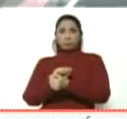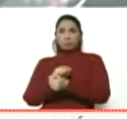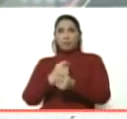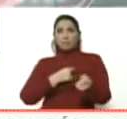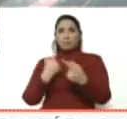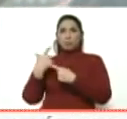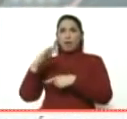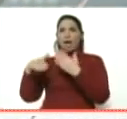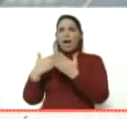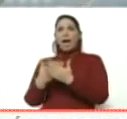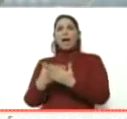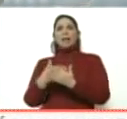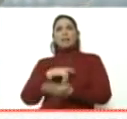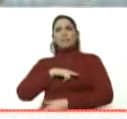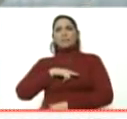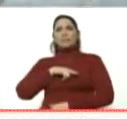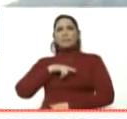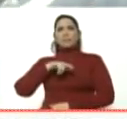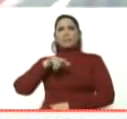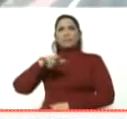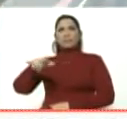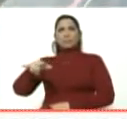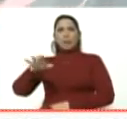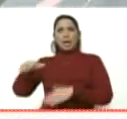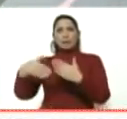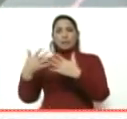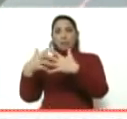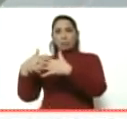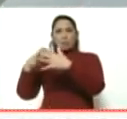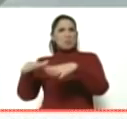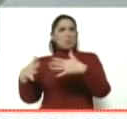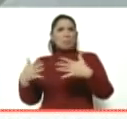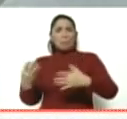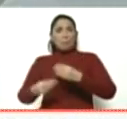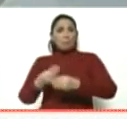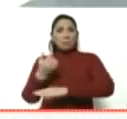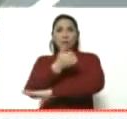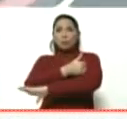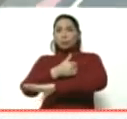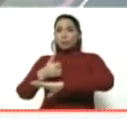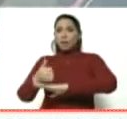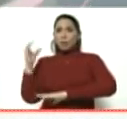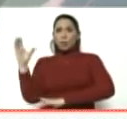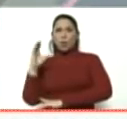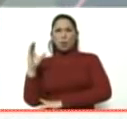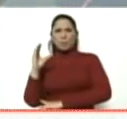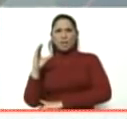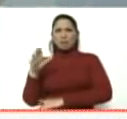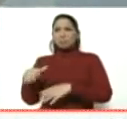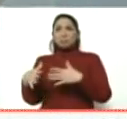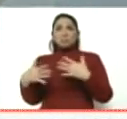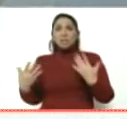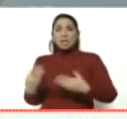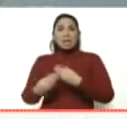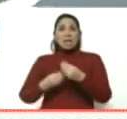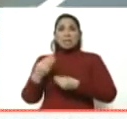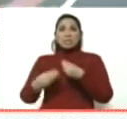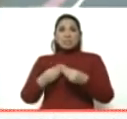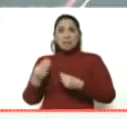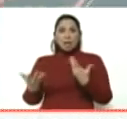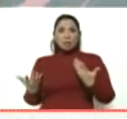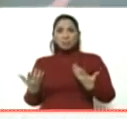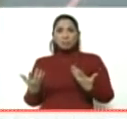llevan en un avión, en un vuelo VIP. Luego, ¿qué hicieron las autoridades colombianas? ¿Qué hizo la DINA? ¿Qué hizo